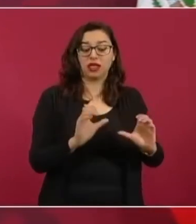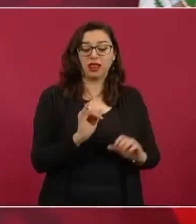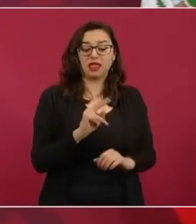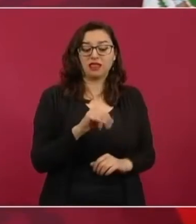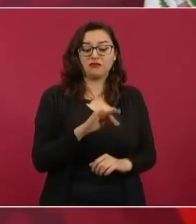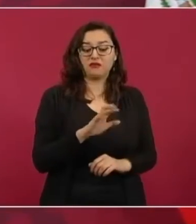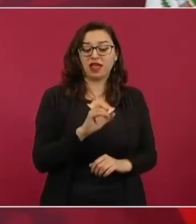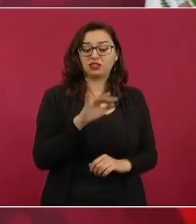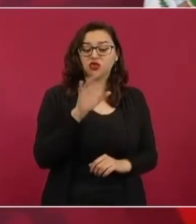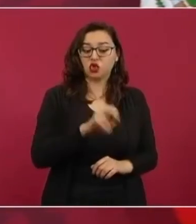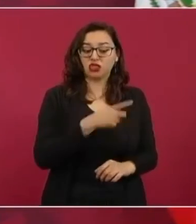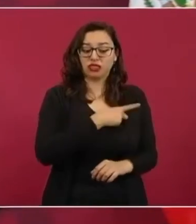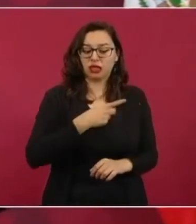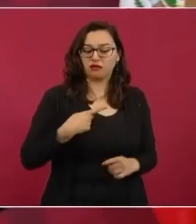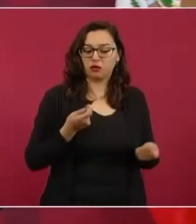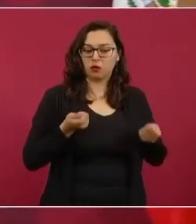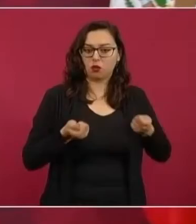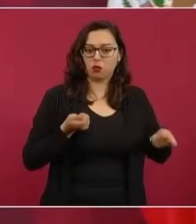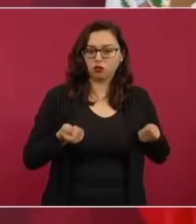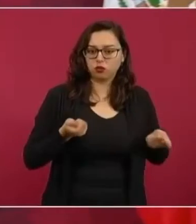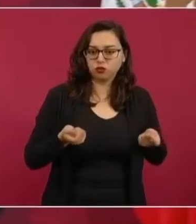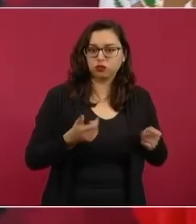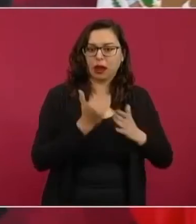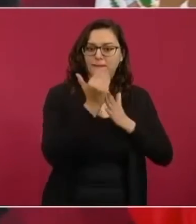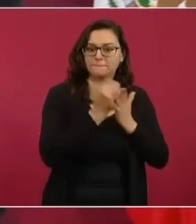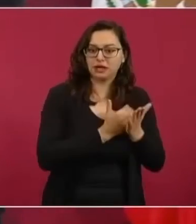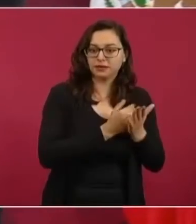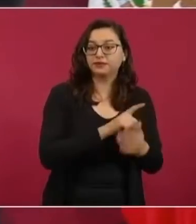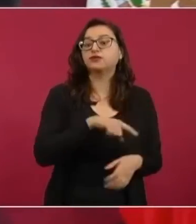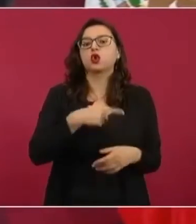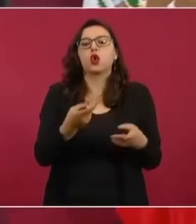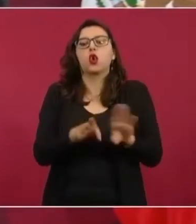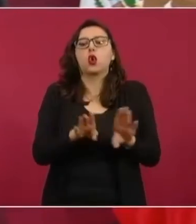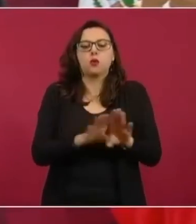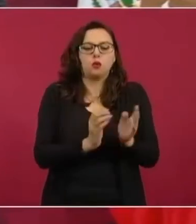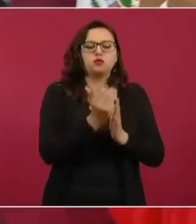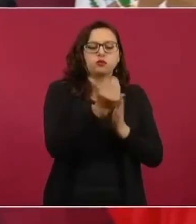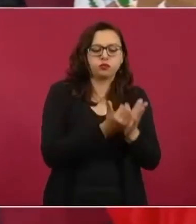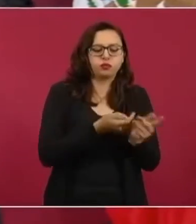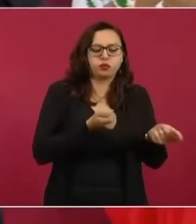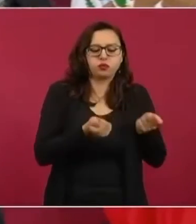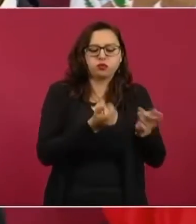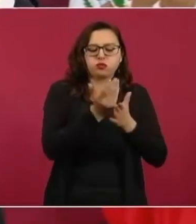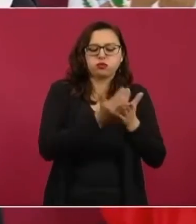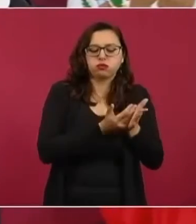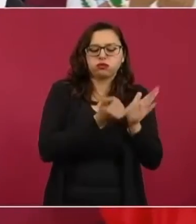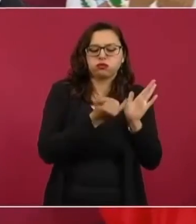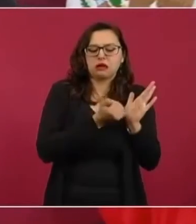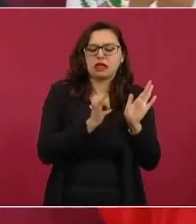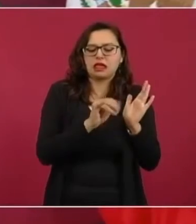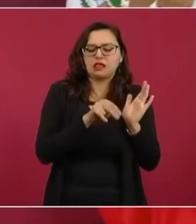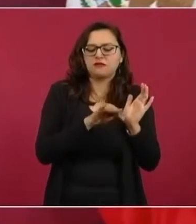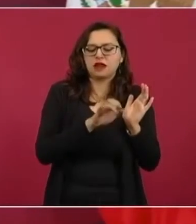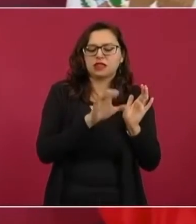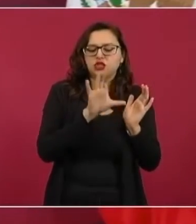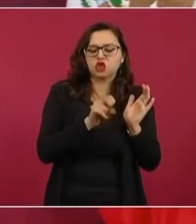Entonces, si mantenemos este precio de gasolina, de diésel,